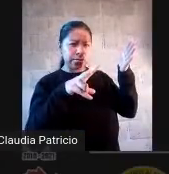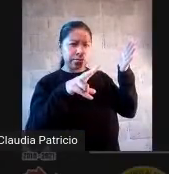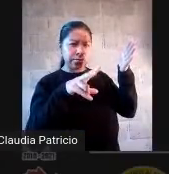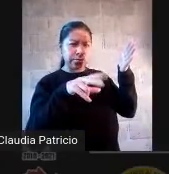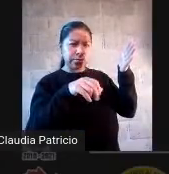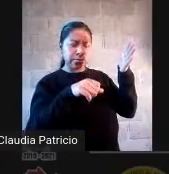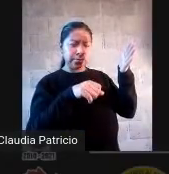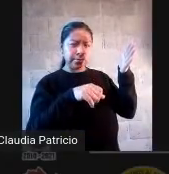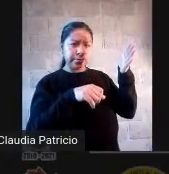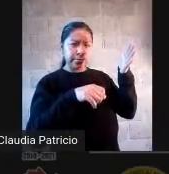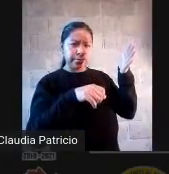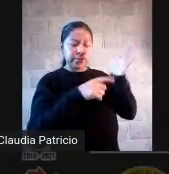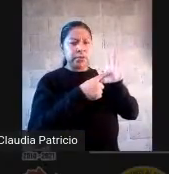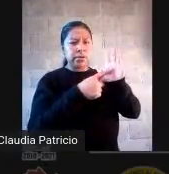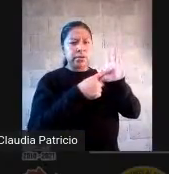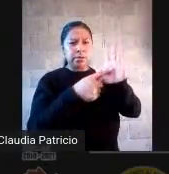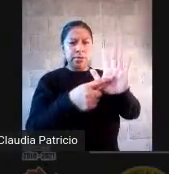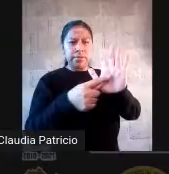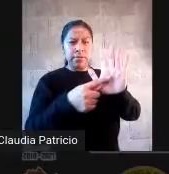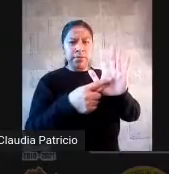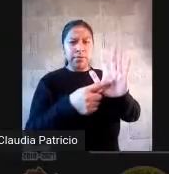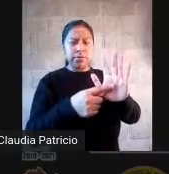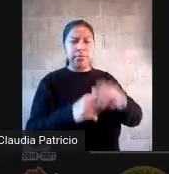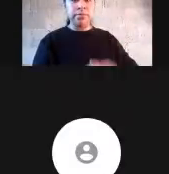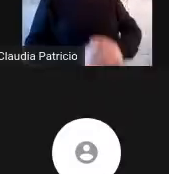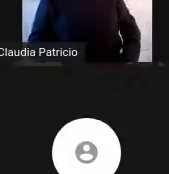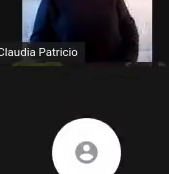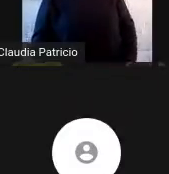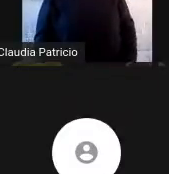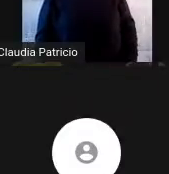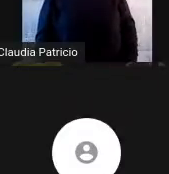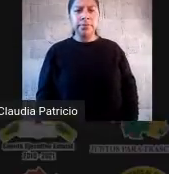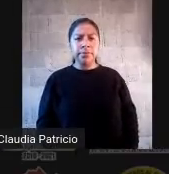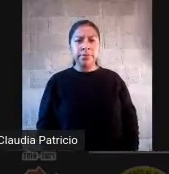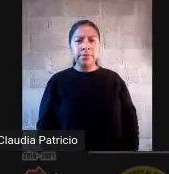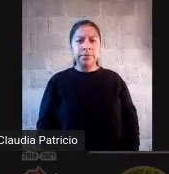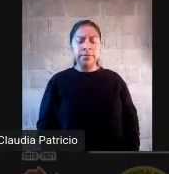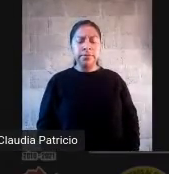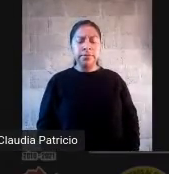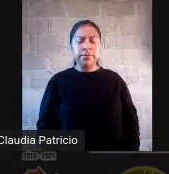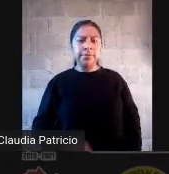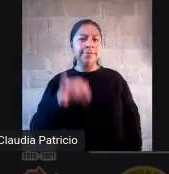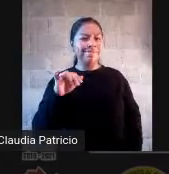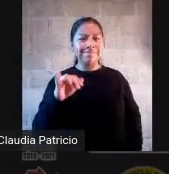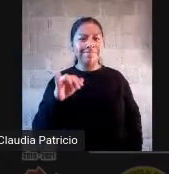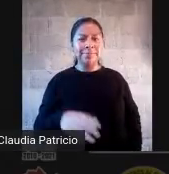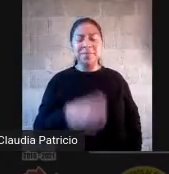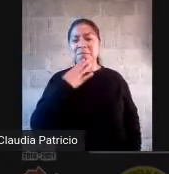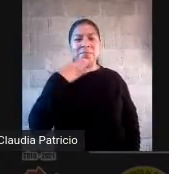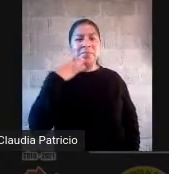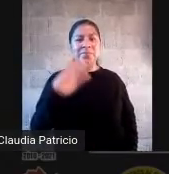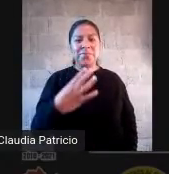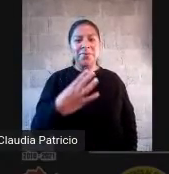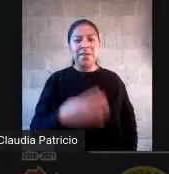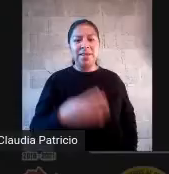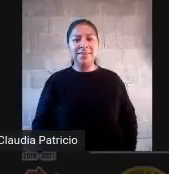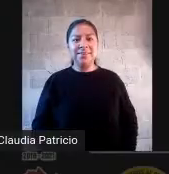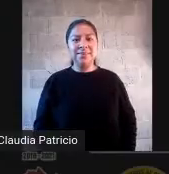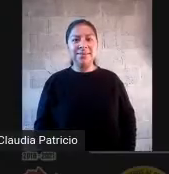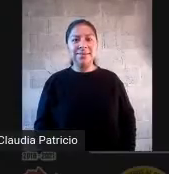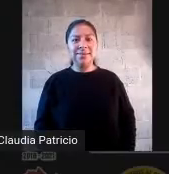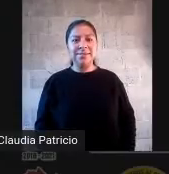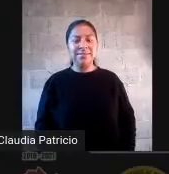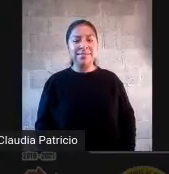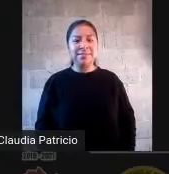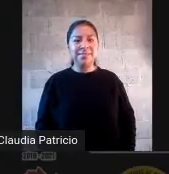¿Sí? Voy a esperar. Sí, ya se ve. Excelente, excelente. Ay, qué bueno.